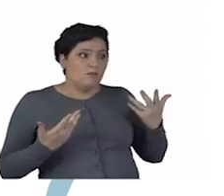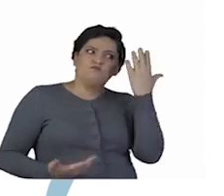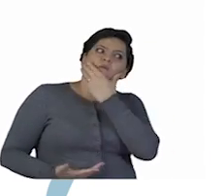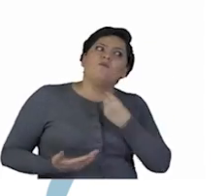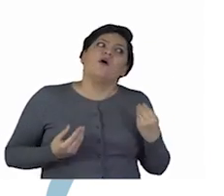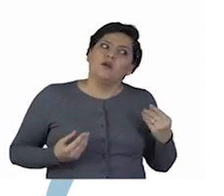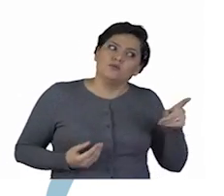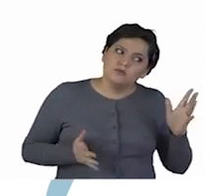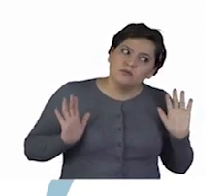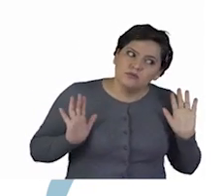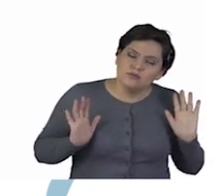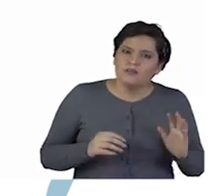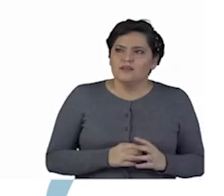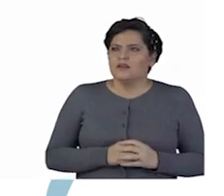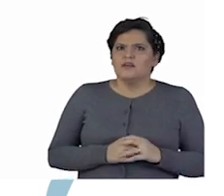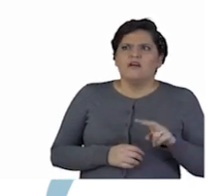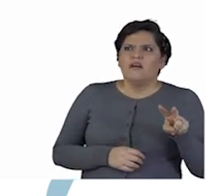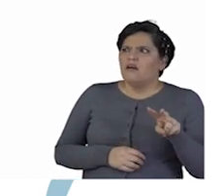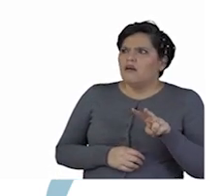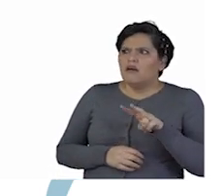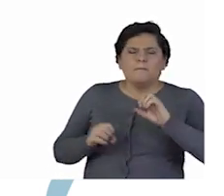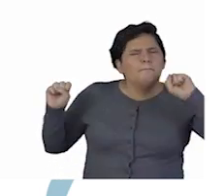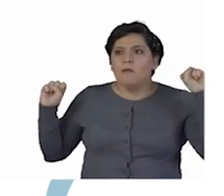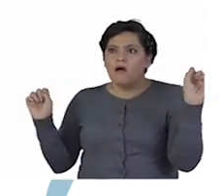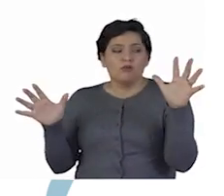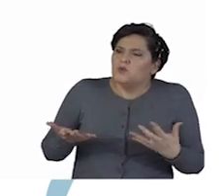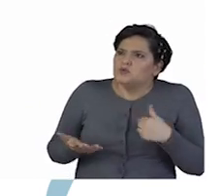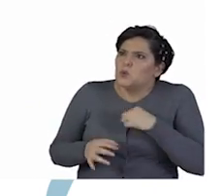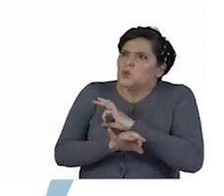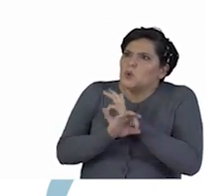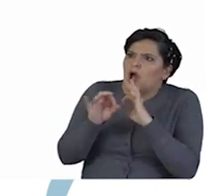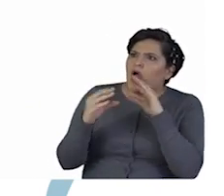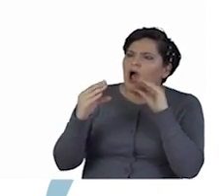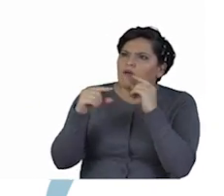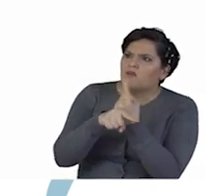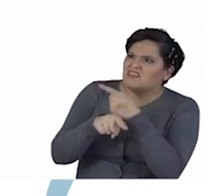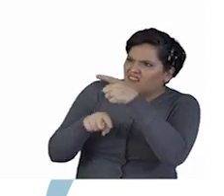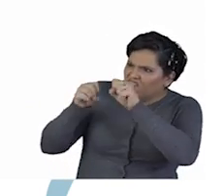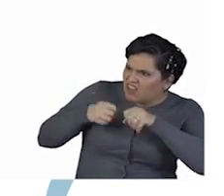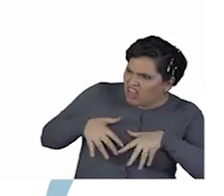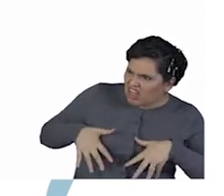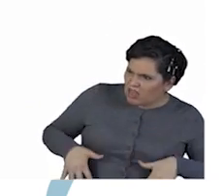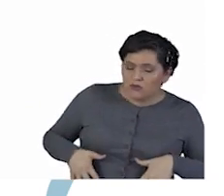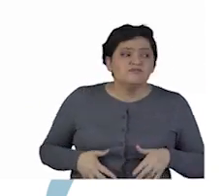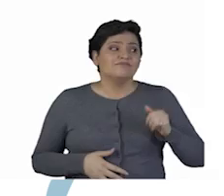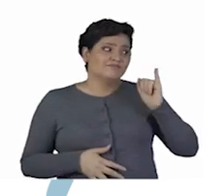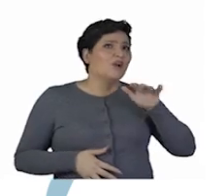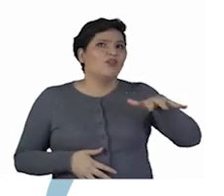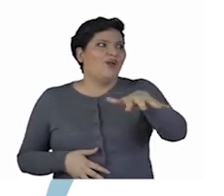Antiguo, pero bello querrás decir. Este lugar es mágico. Lo digo porque nunca había hablado con un vestido.